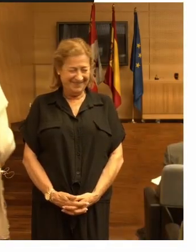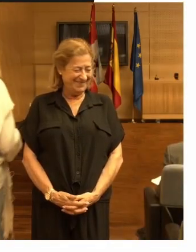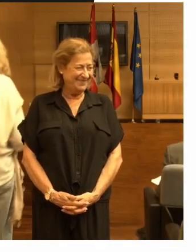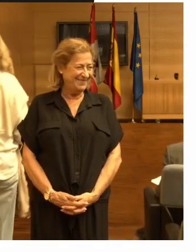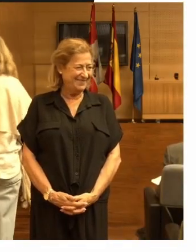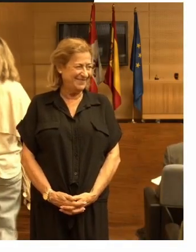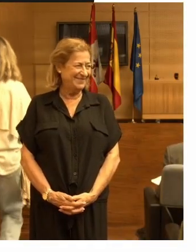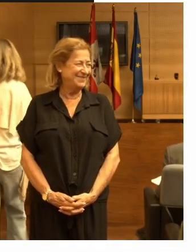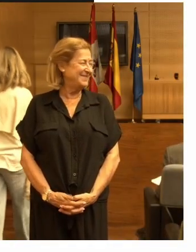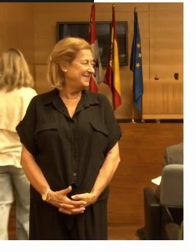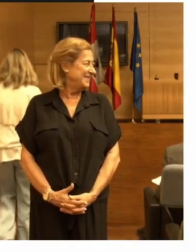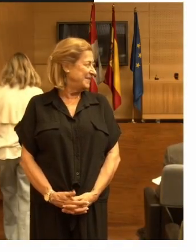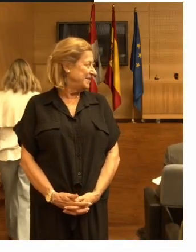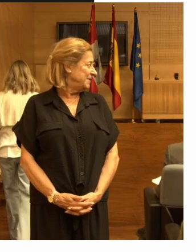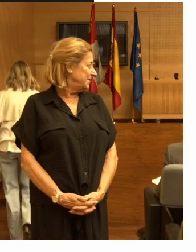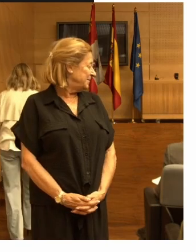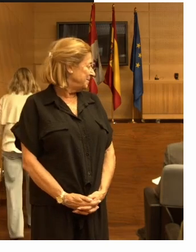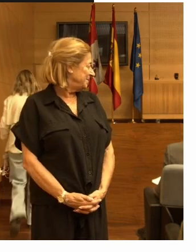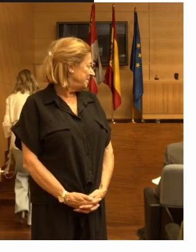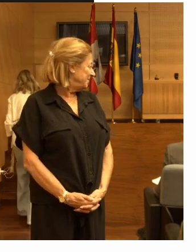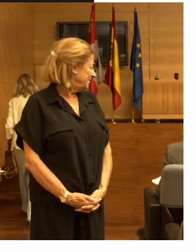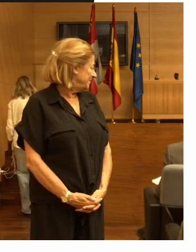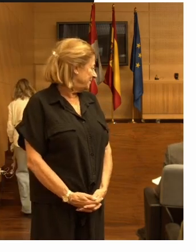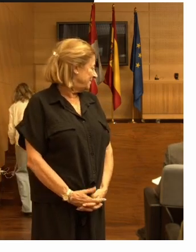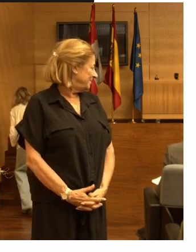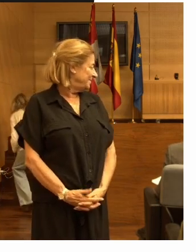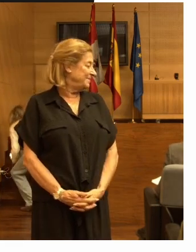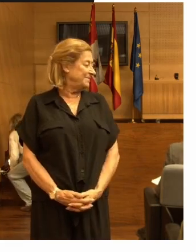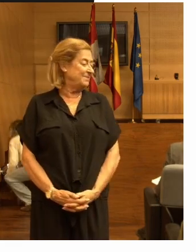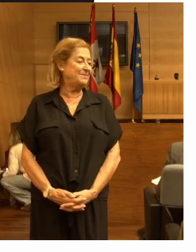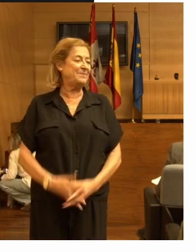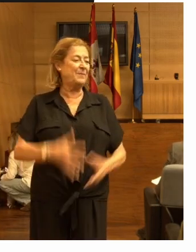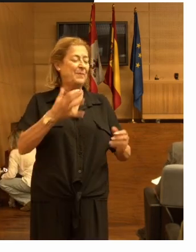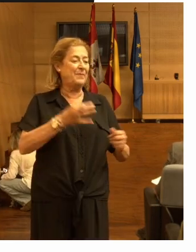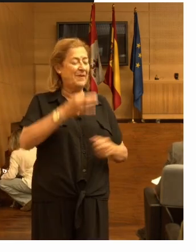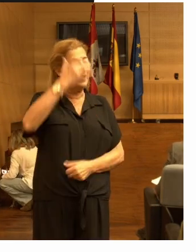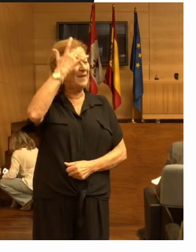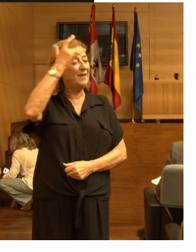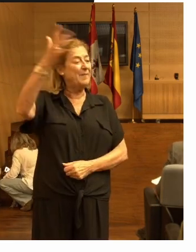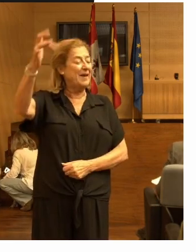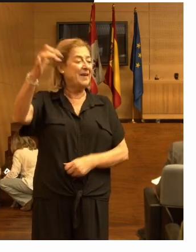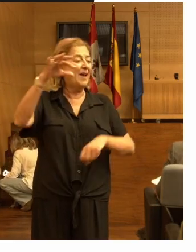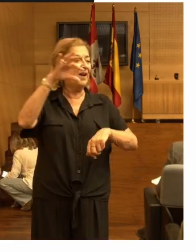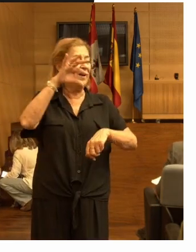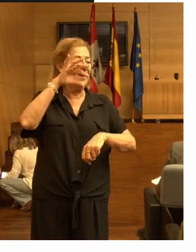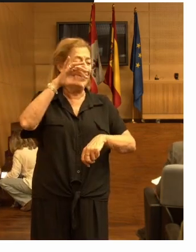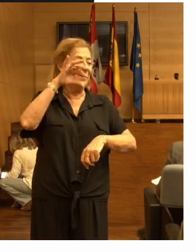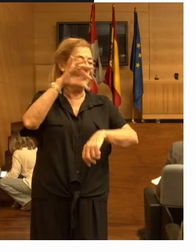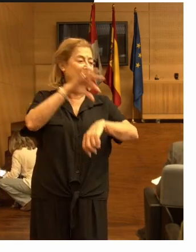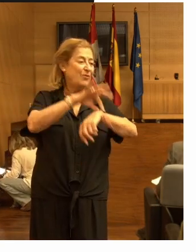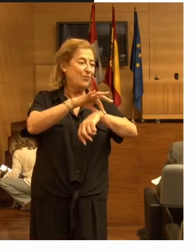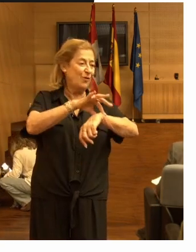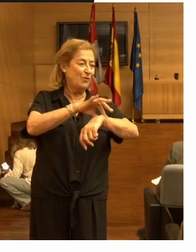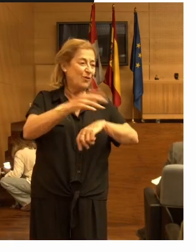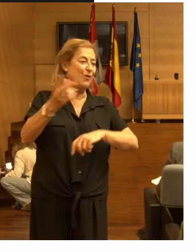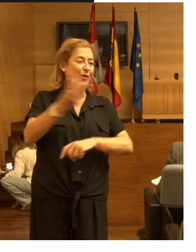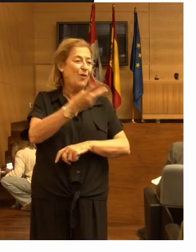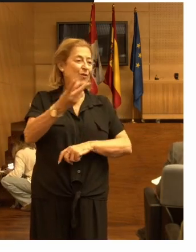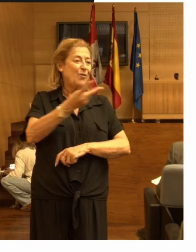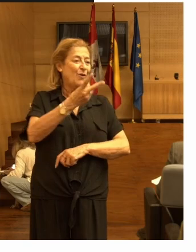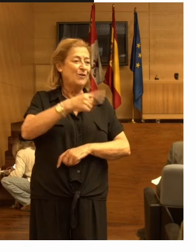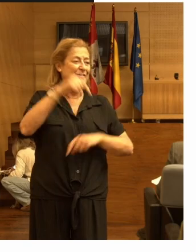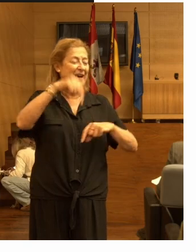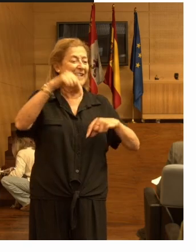bueno os tenéis que imaginar al doctor becker y a la doctora capezuti aquí sentados